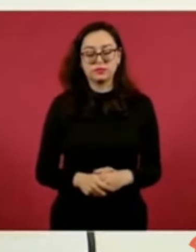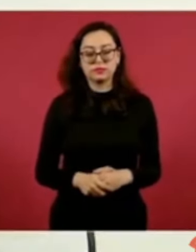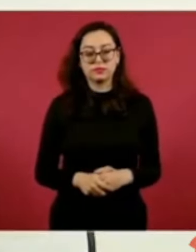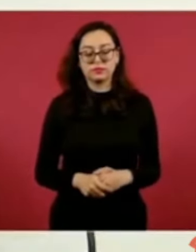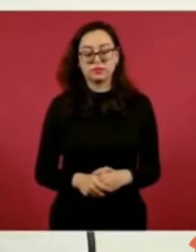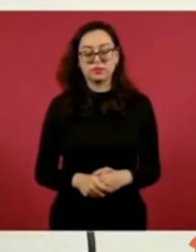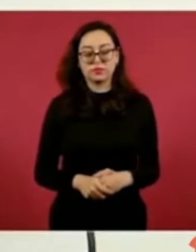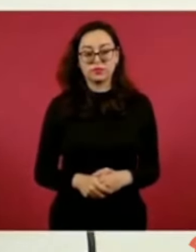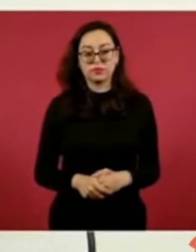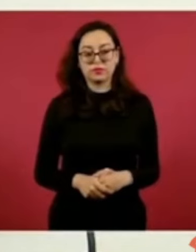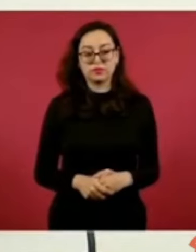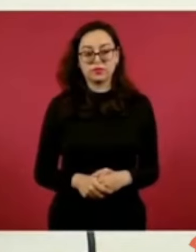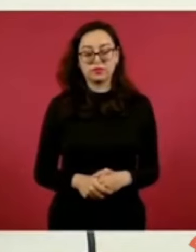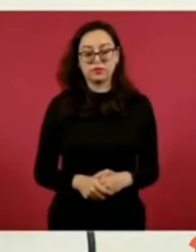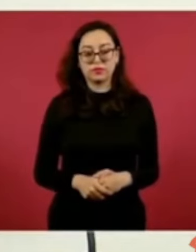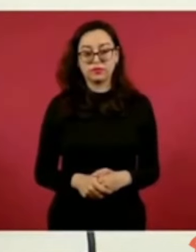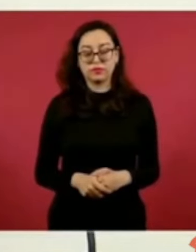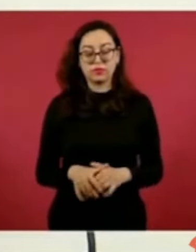Figura.